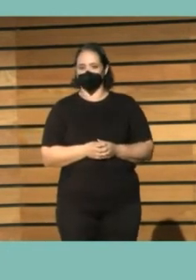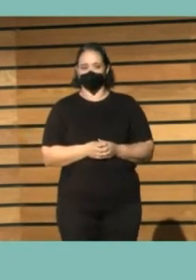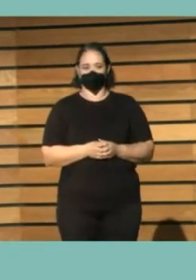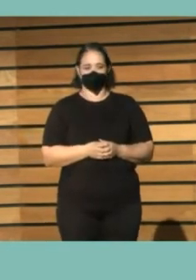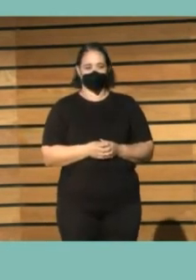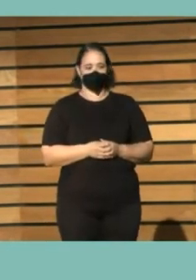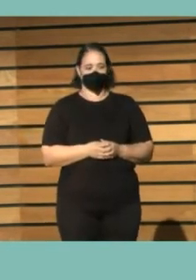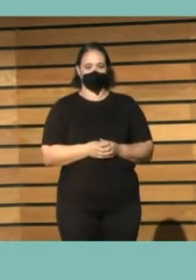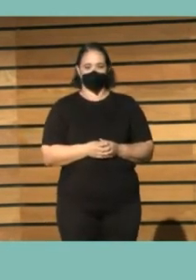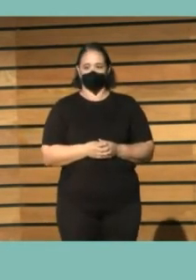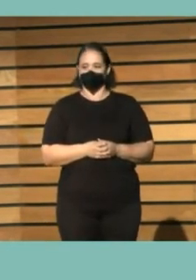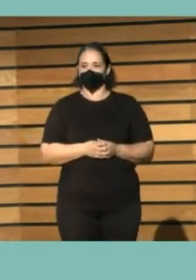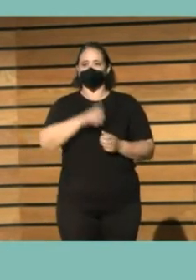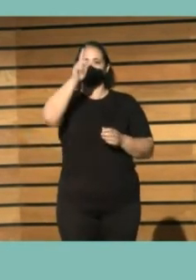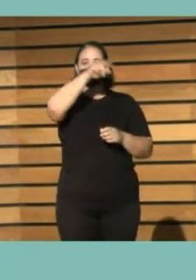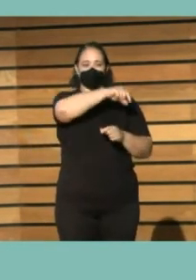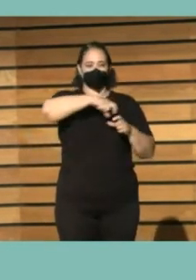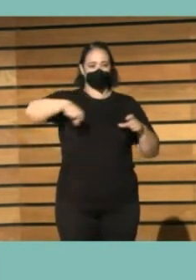aquí